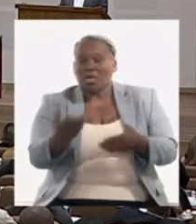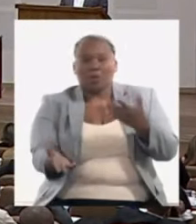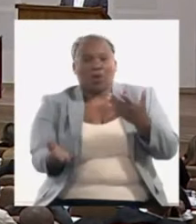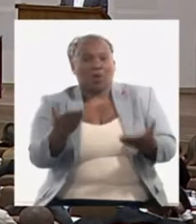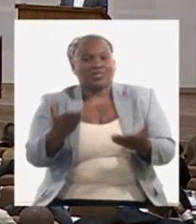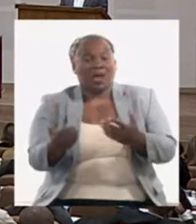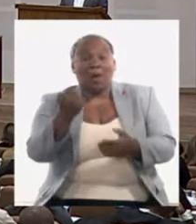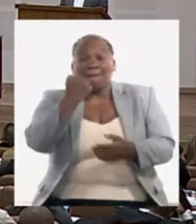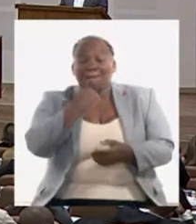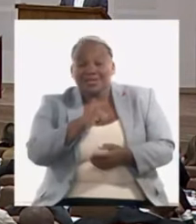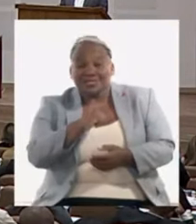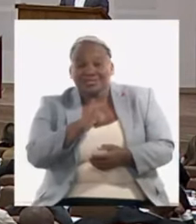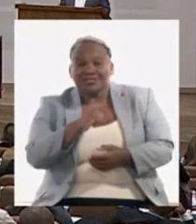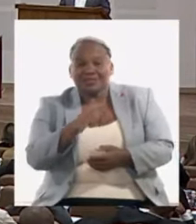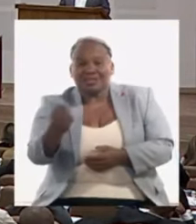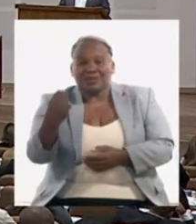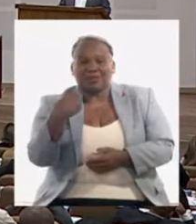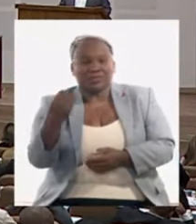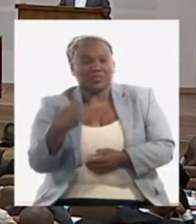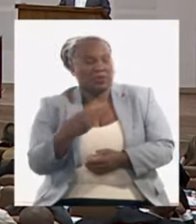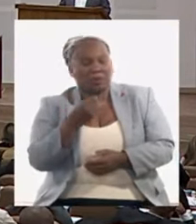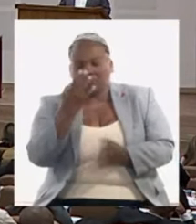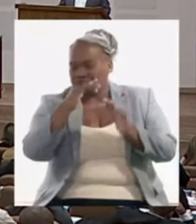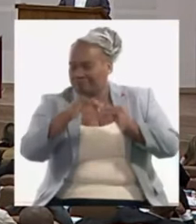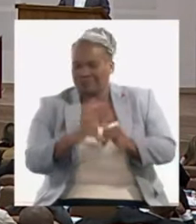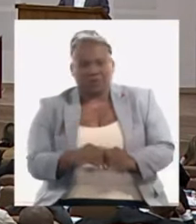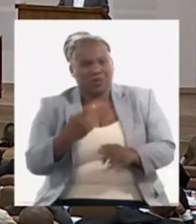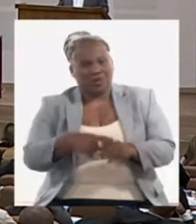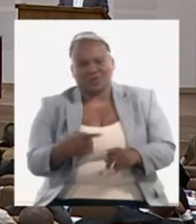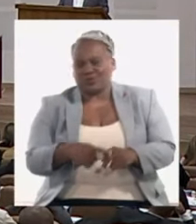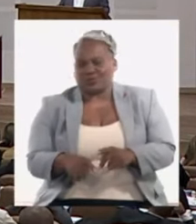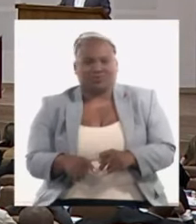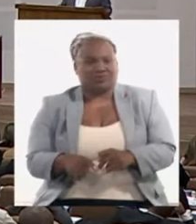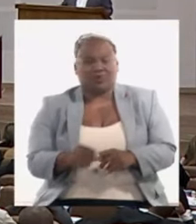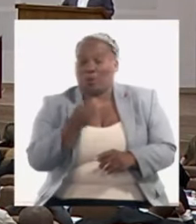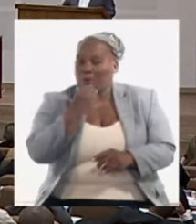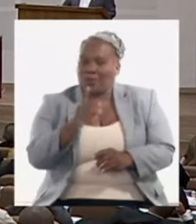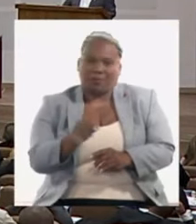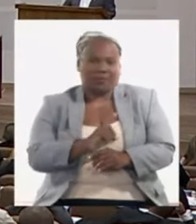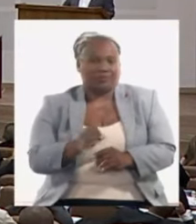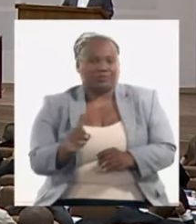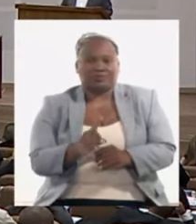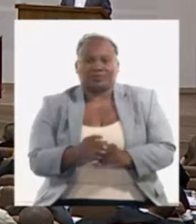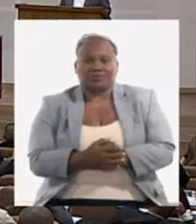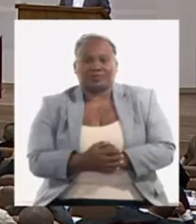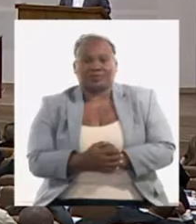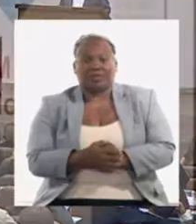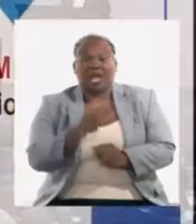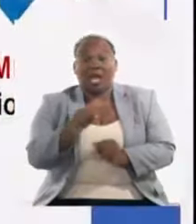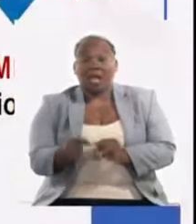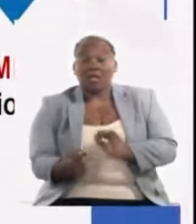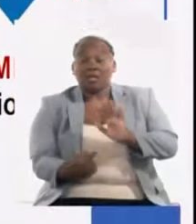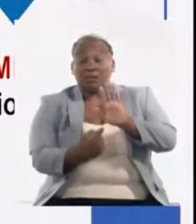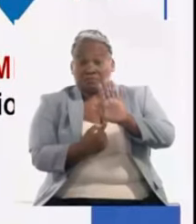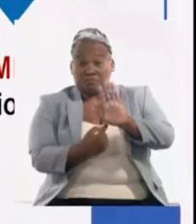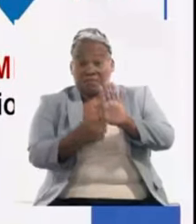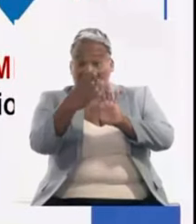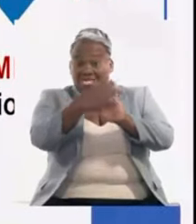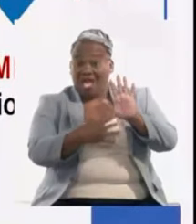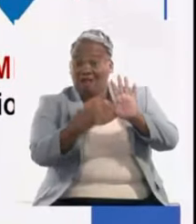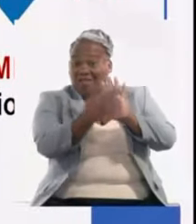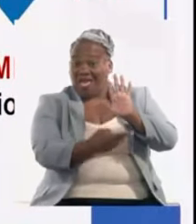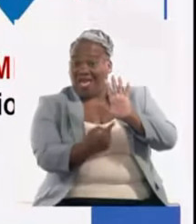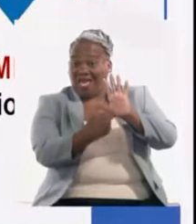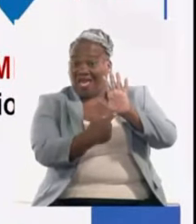importaciones porque no hay recursos para ello fíjense ahí pusimos de una